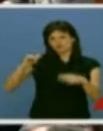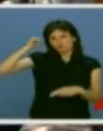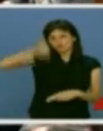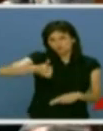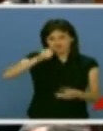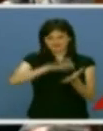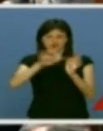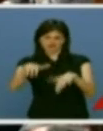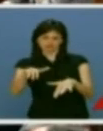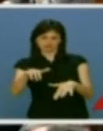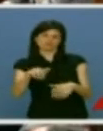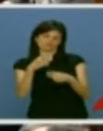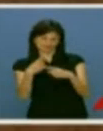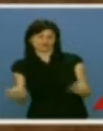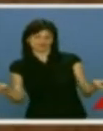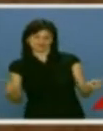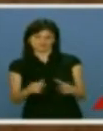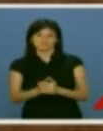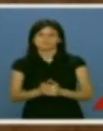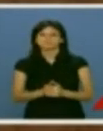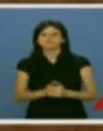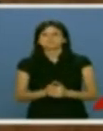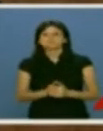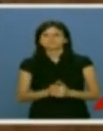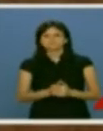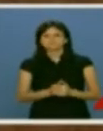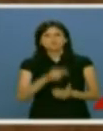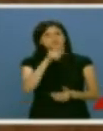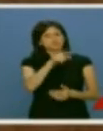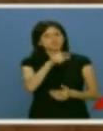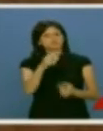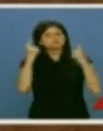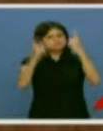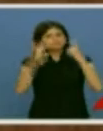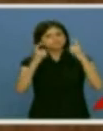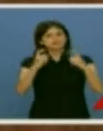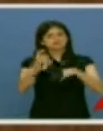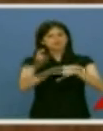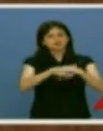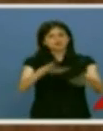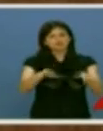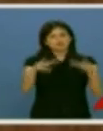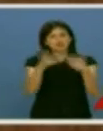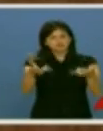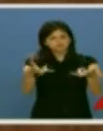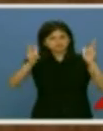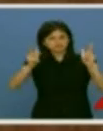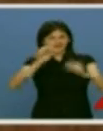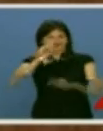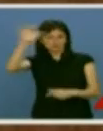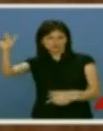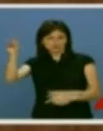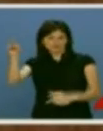Ese modelo se basó en un gran pacto, donde todos, por supuesto que sí, pusieron de su parte, pero cuyos impulsores fueron gobiernos socialdemócratas a lo largo y ancho de toda Europa.